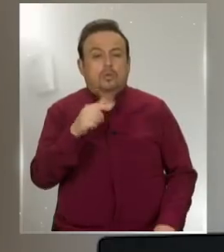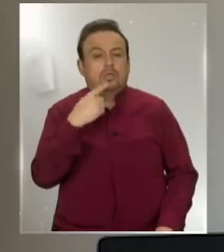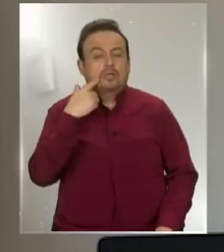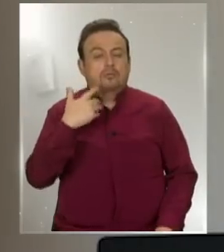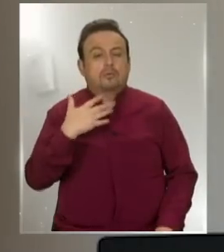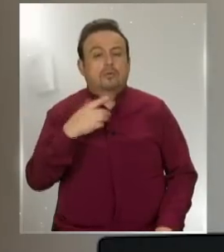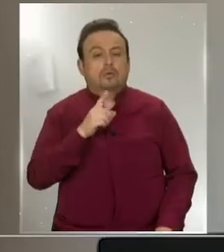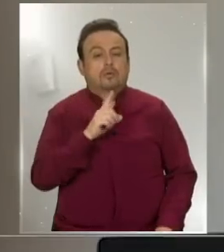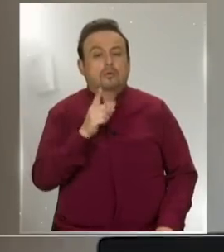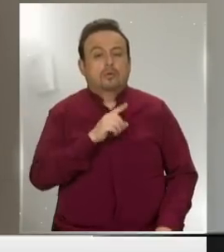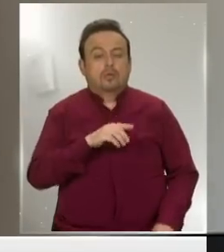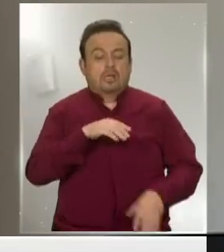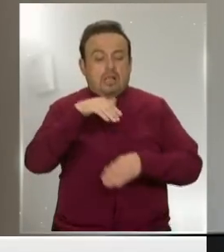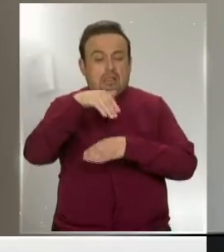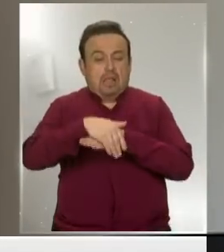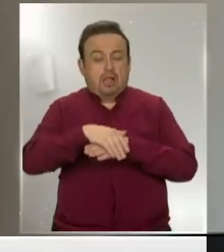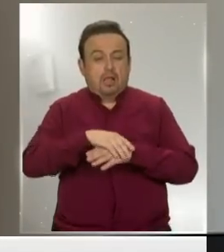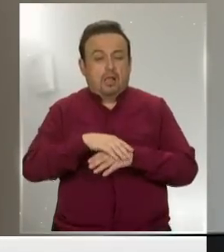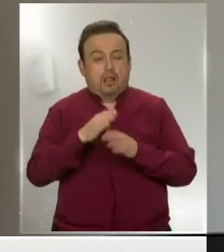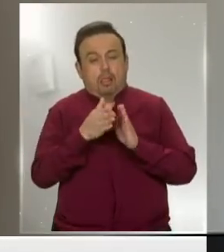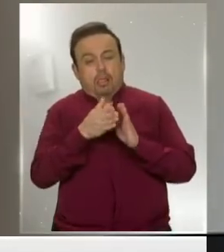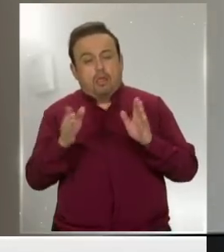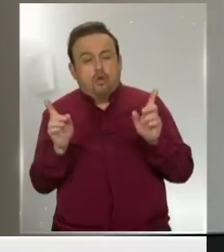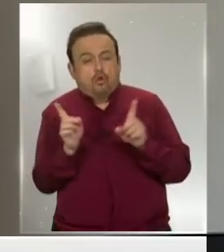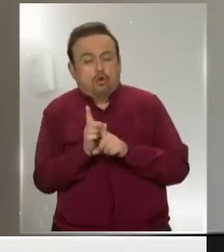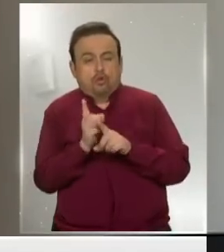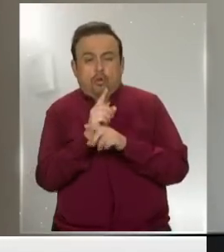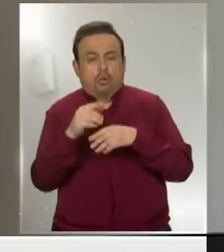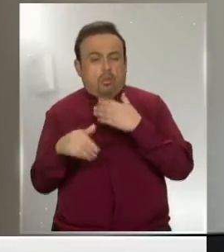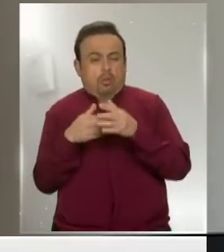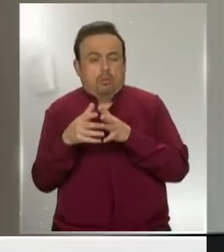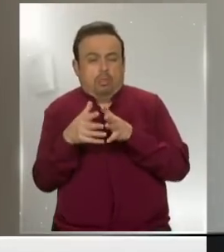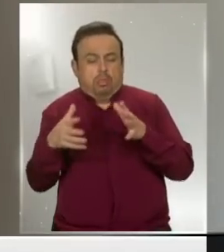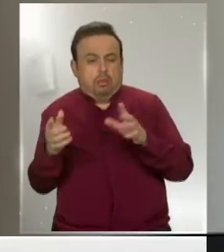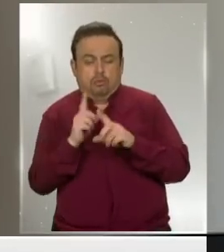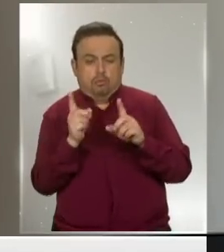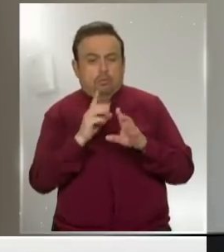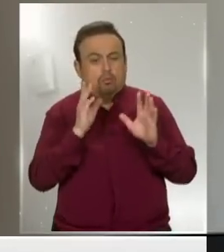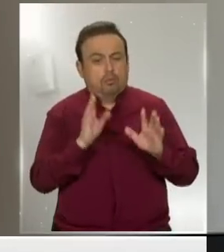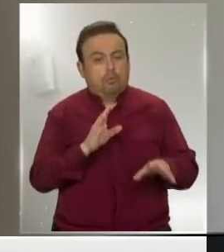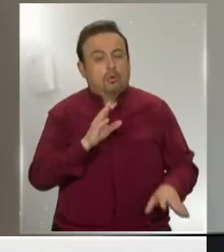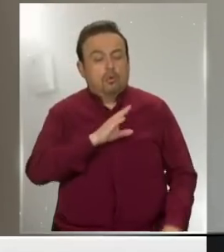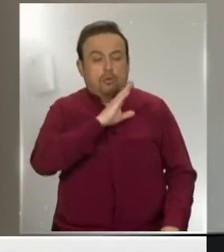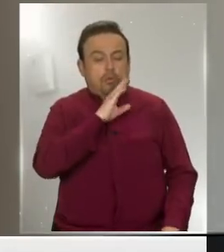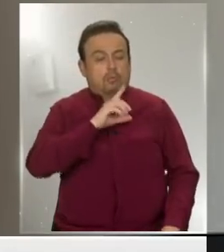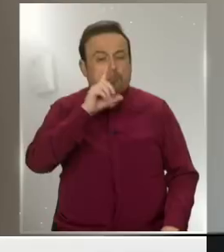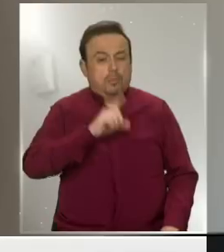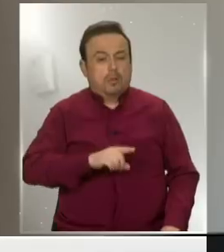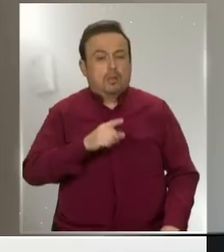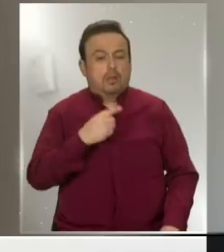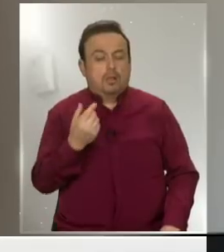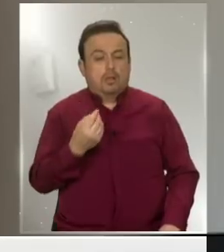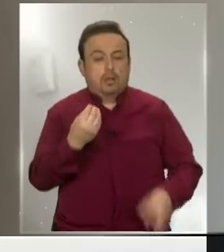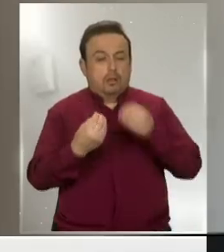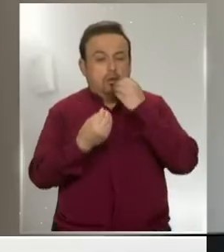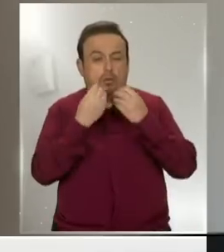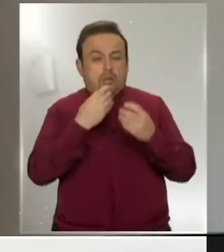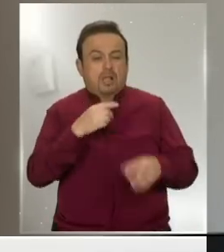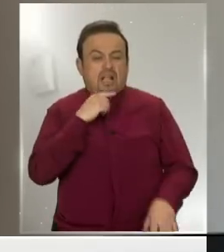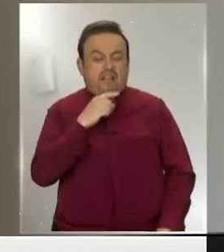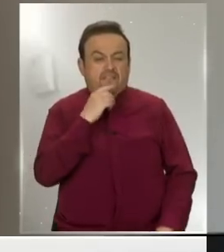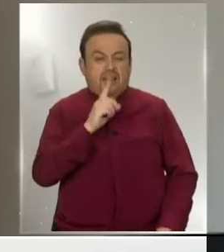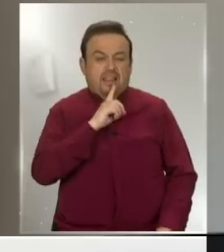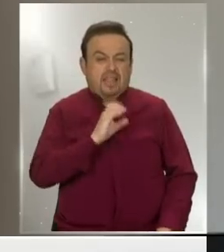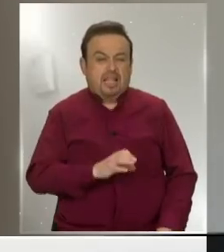importante no dormir siestas prolongadas, siestas breves, no desordenar nuestros horarios. Tratar de restringir el consumo de estimulantes, café,